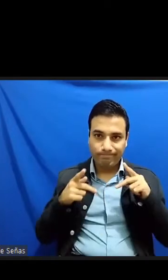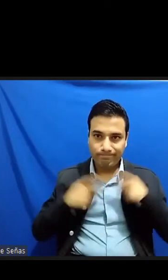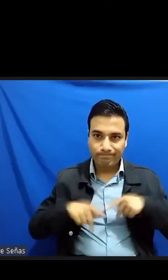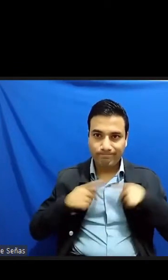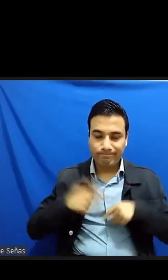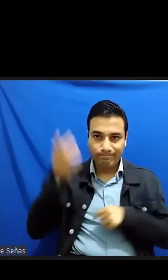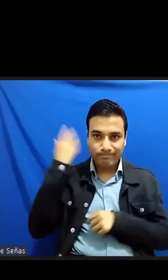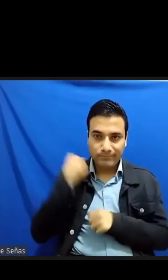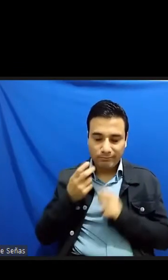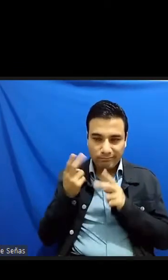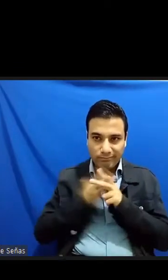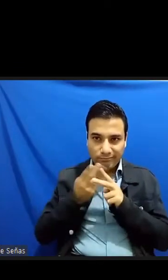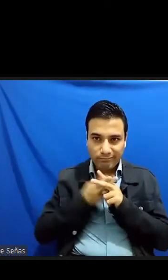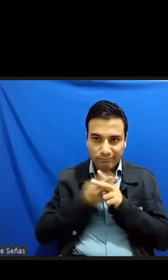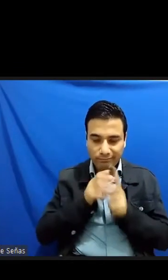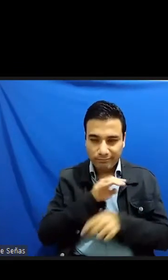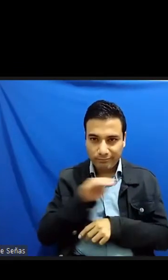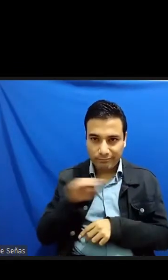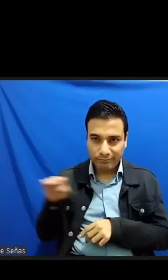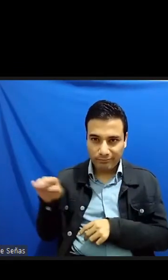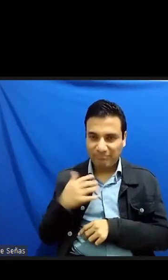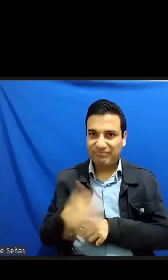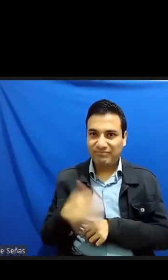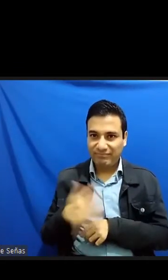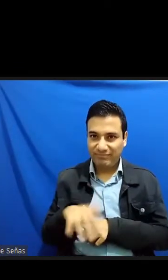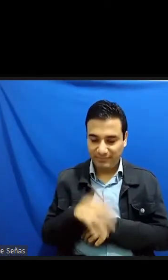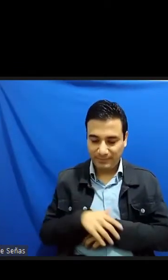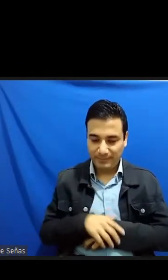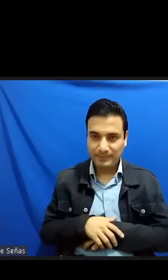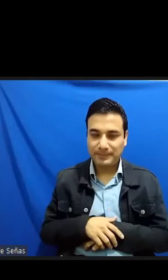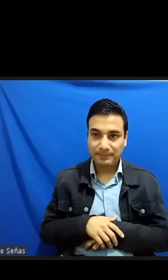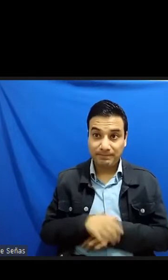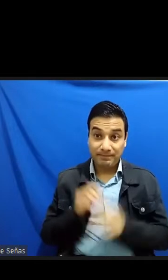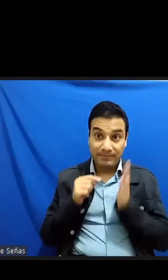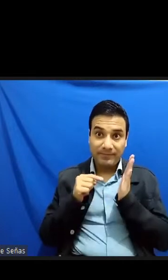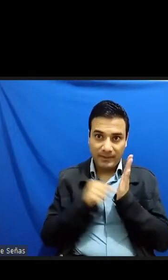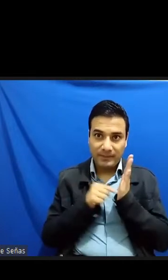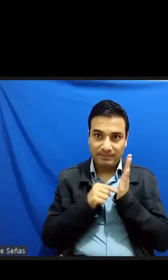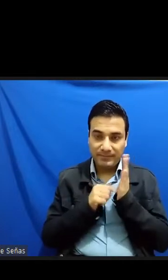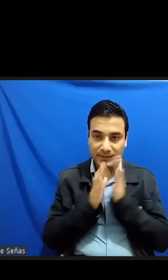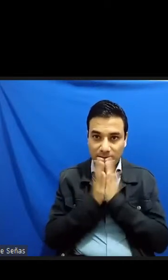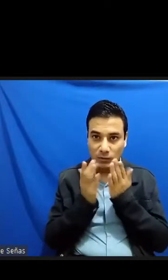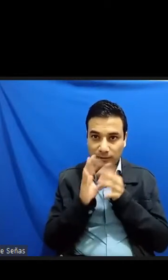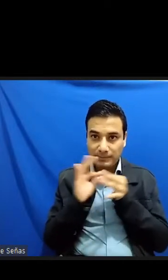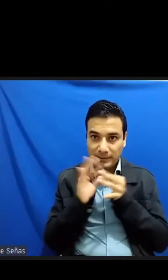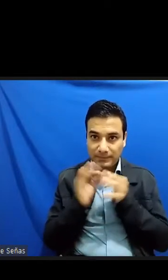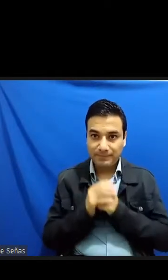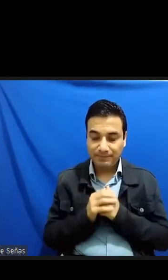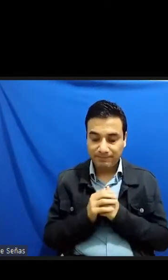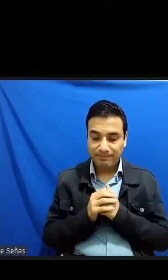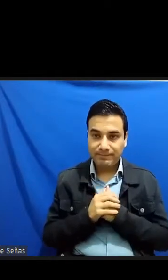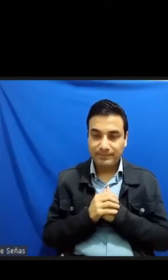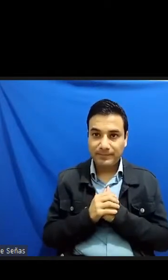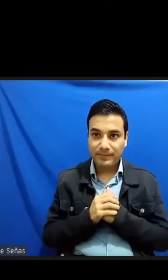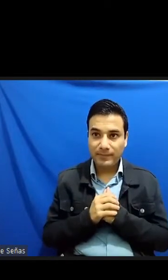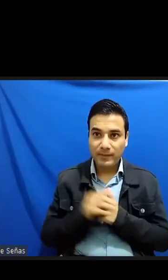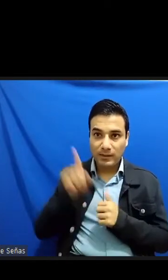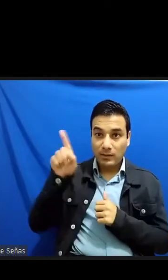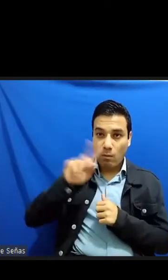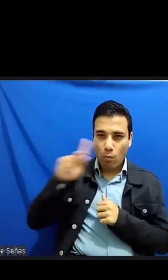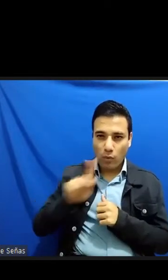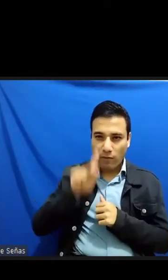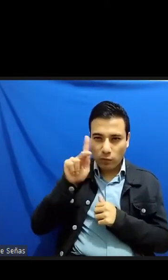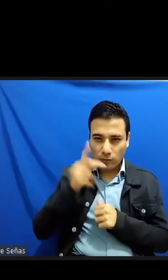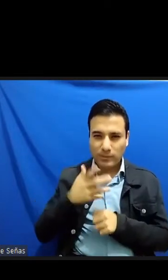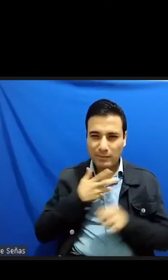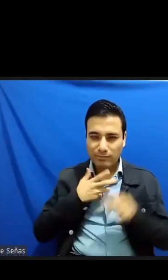cabo ya de una manera abierta legalizada buena parte de los pobladores de la región un